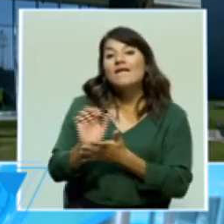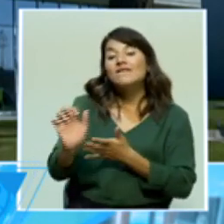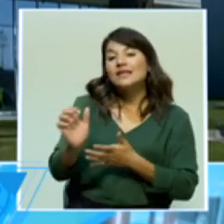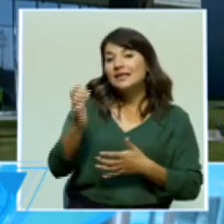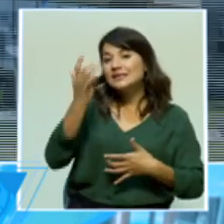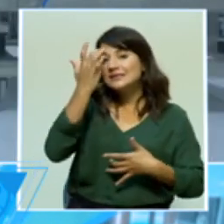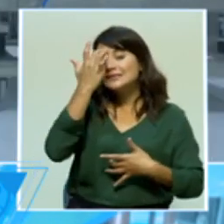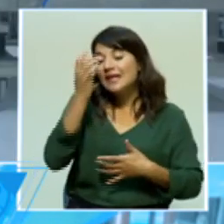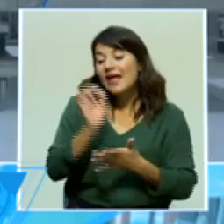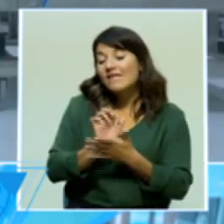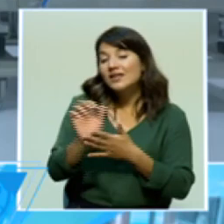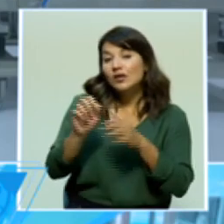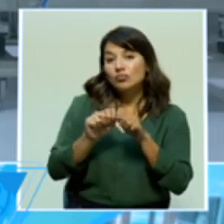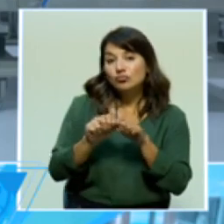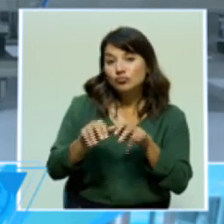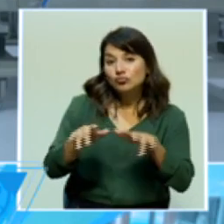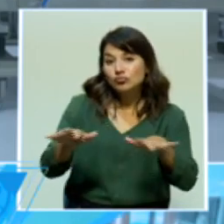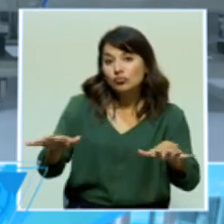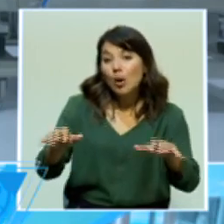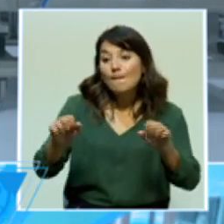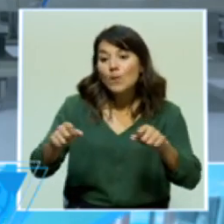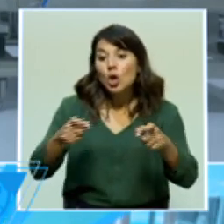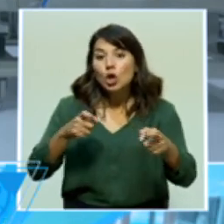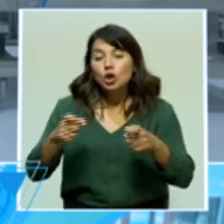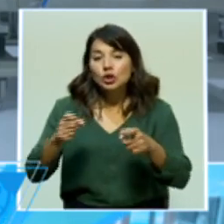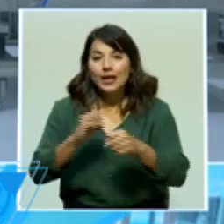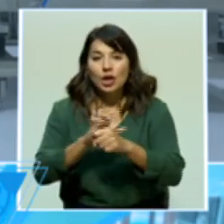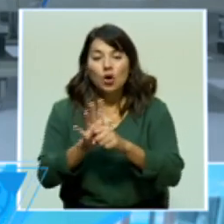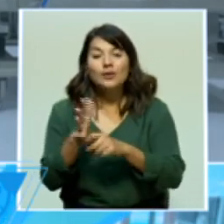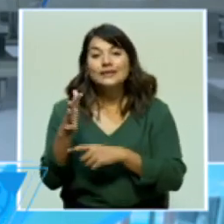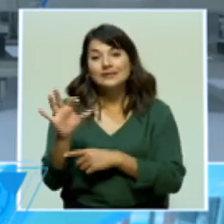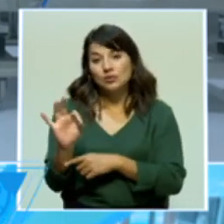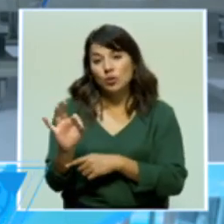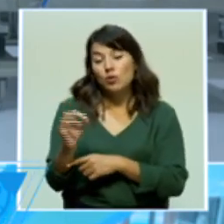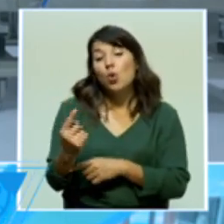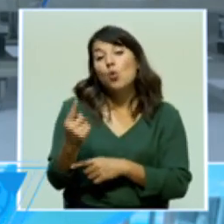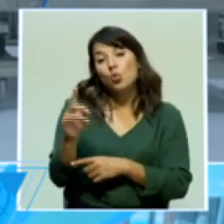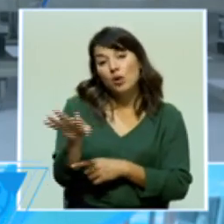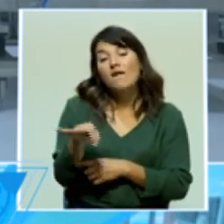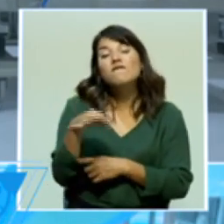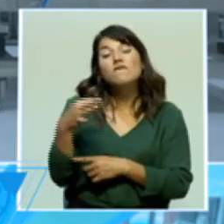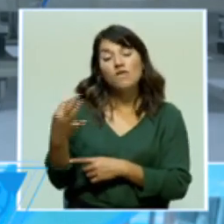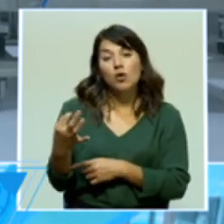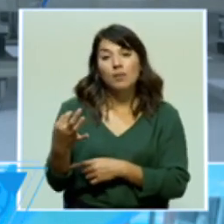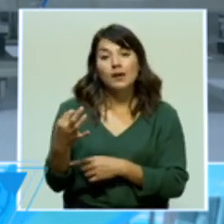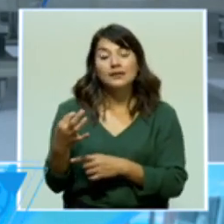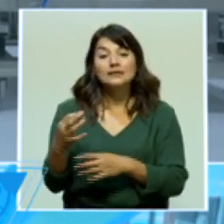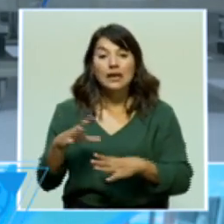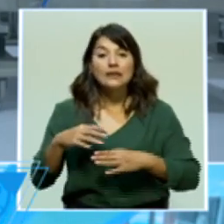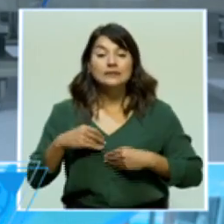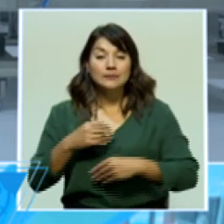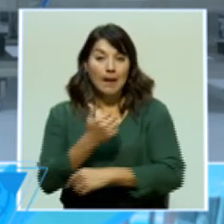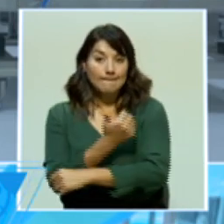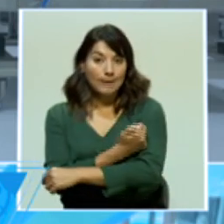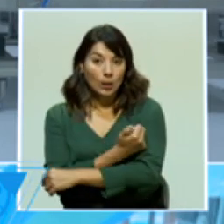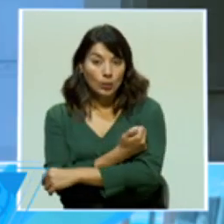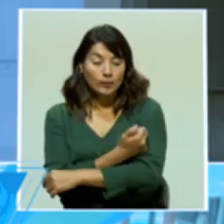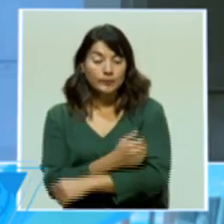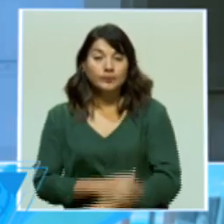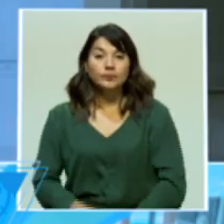hacerle frente en este momento, una de las herramientas es la vacunación.